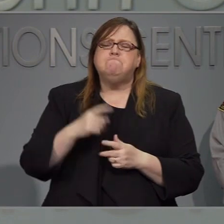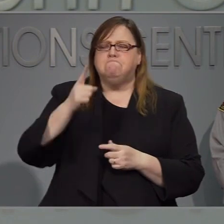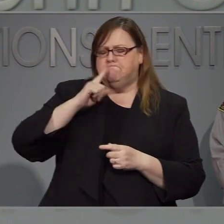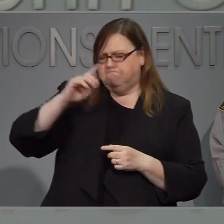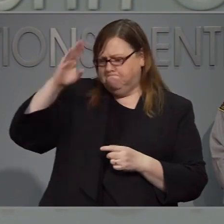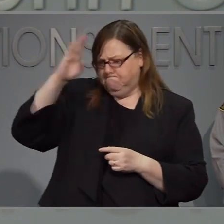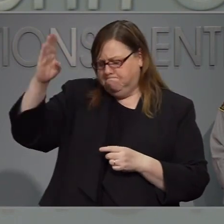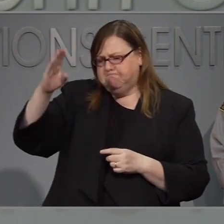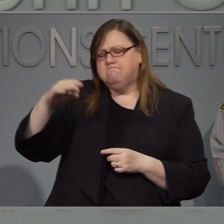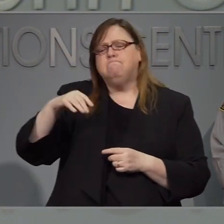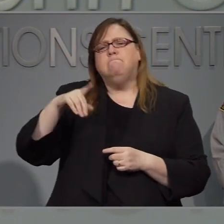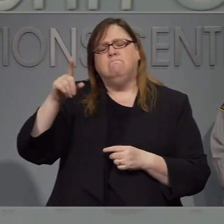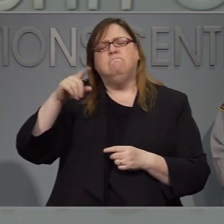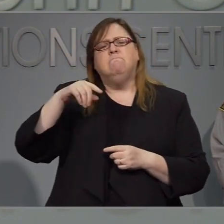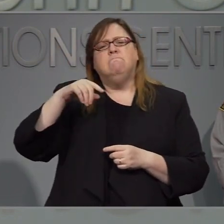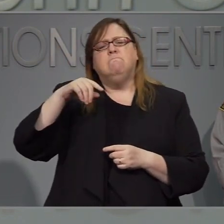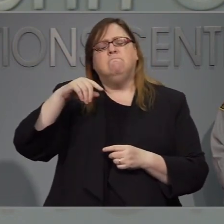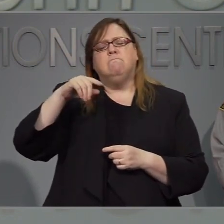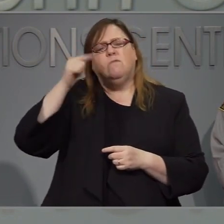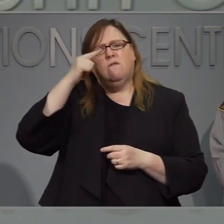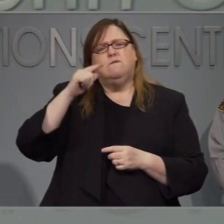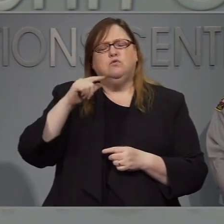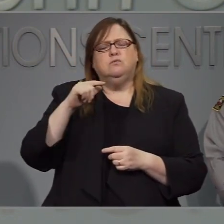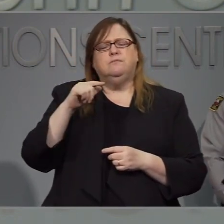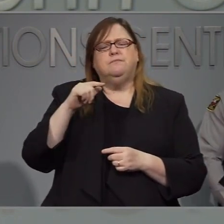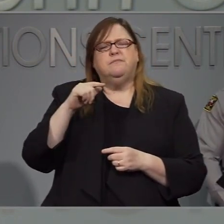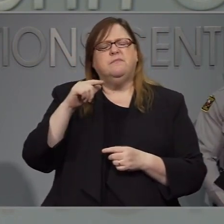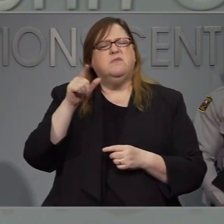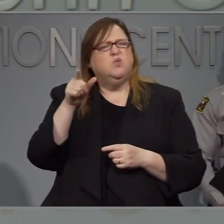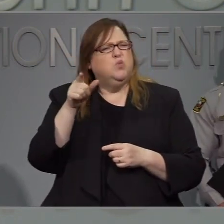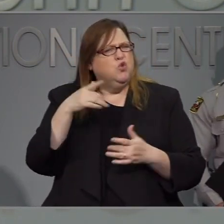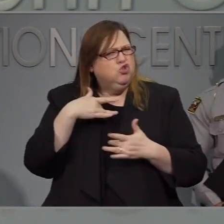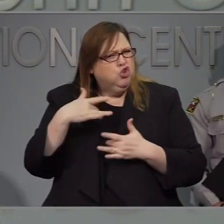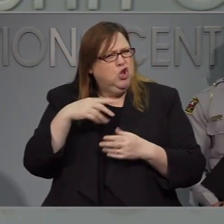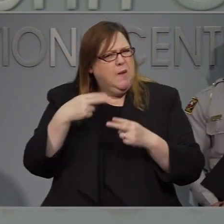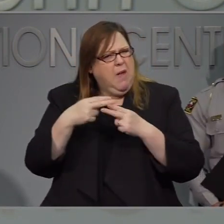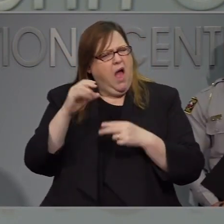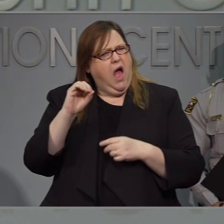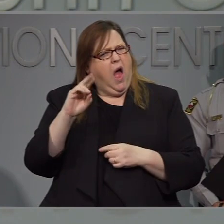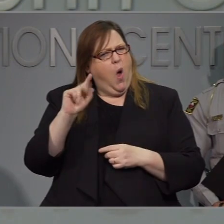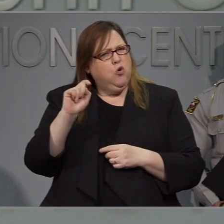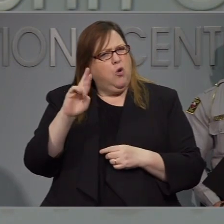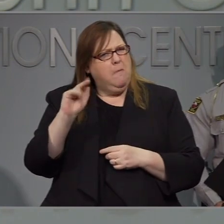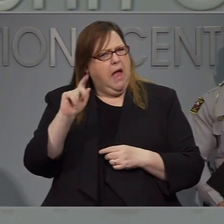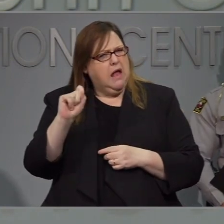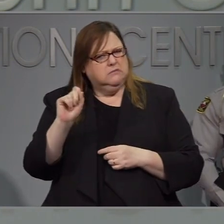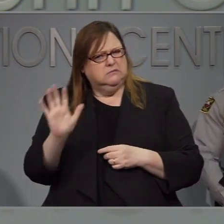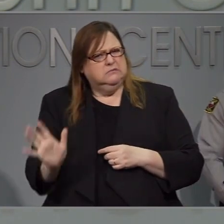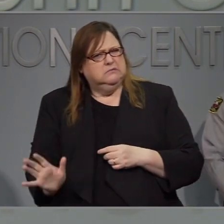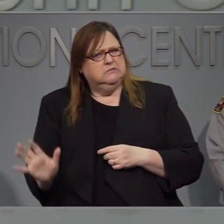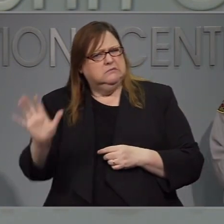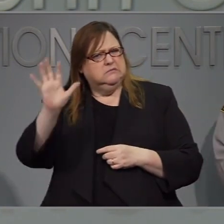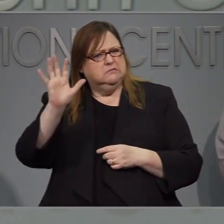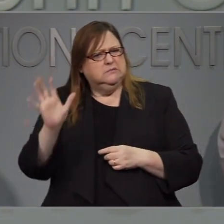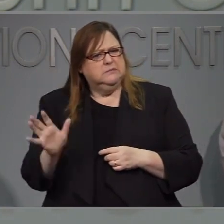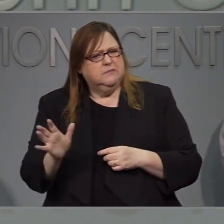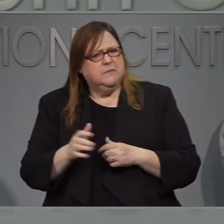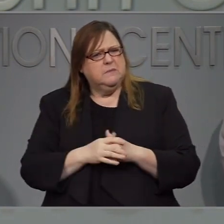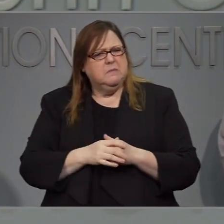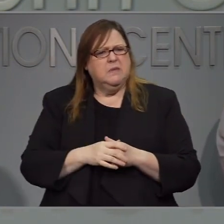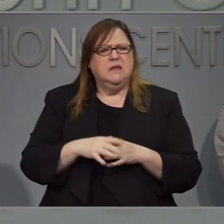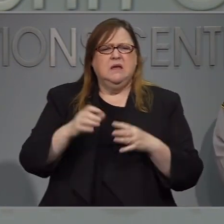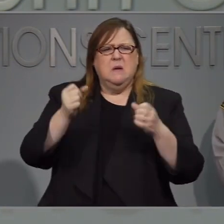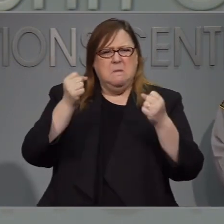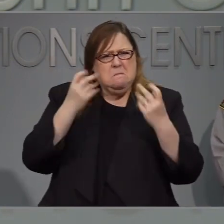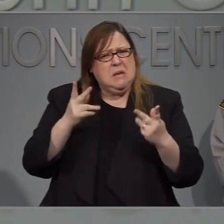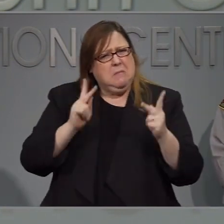número. Que desplazamos bien el, a quien Duan en en cuanto a las órdenes de